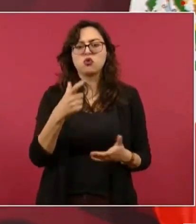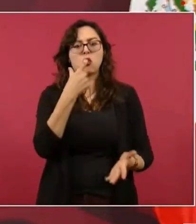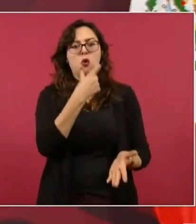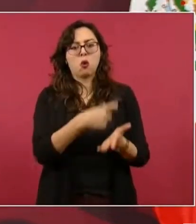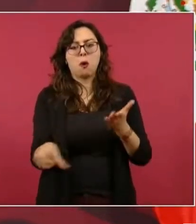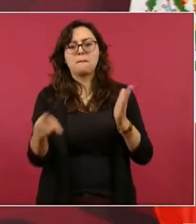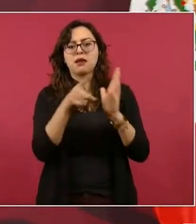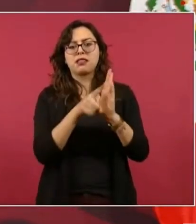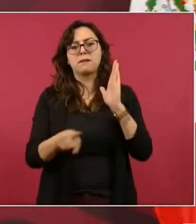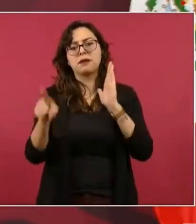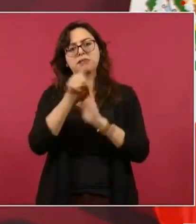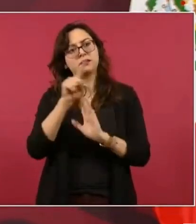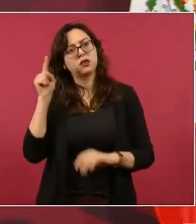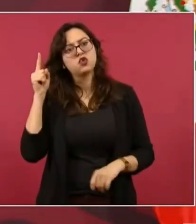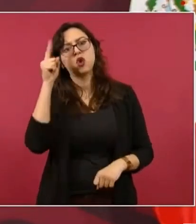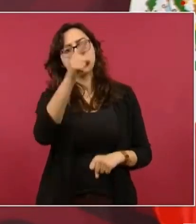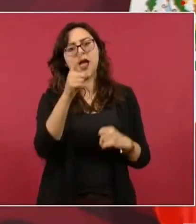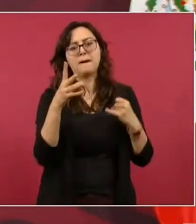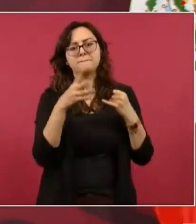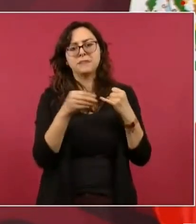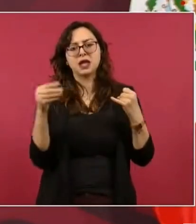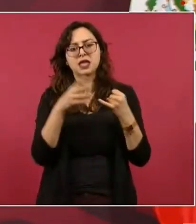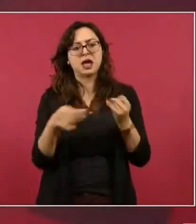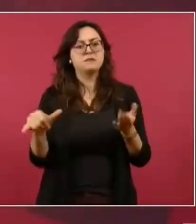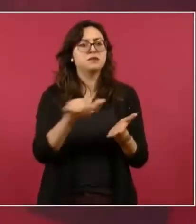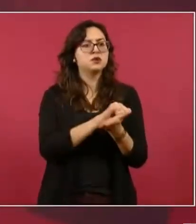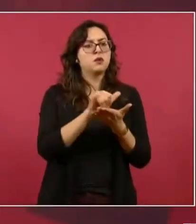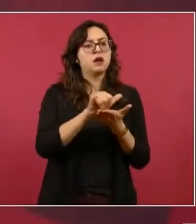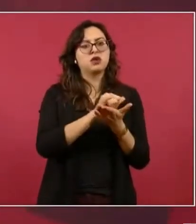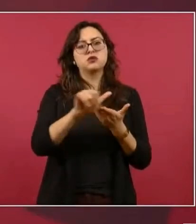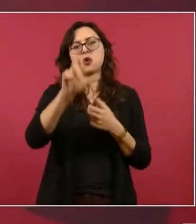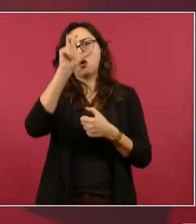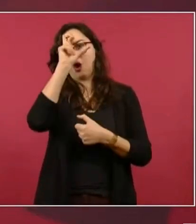No. Pues en Europa,